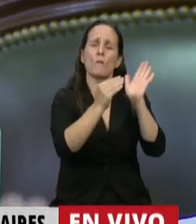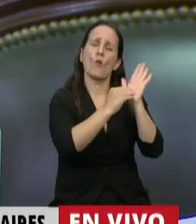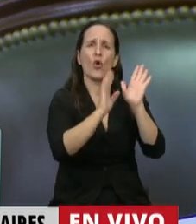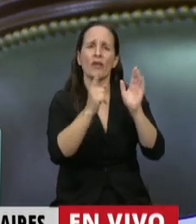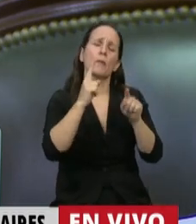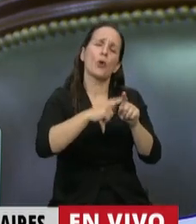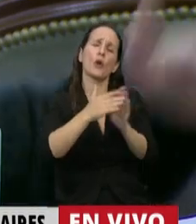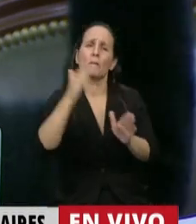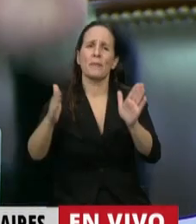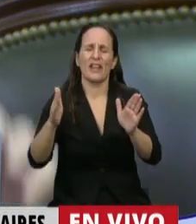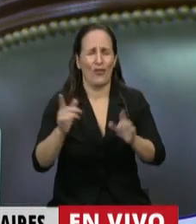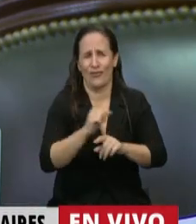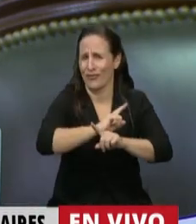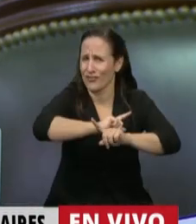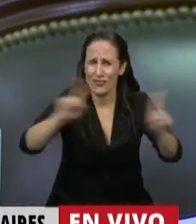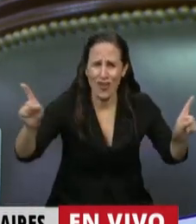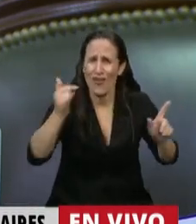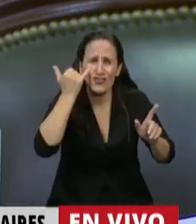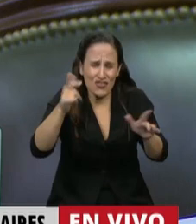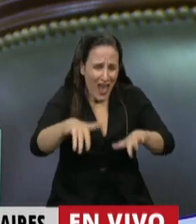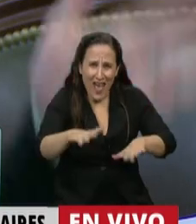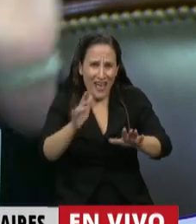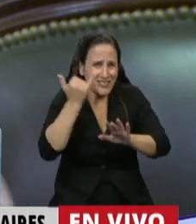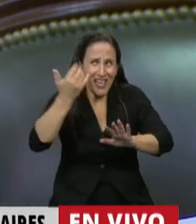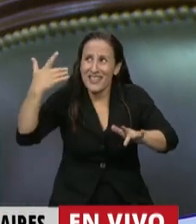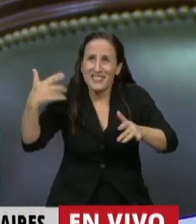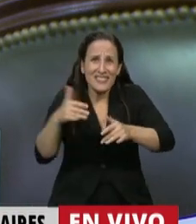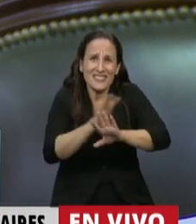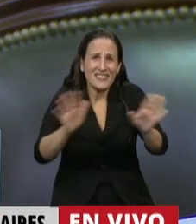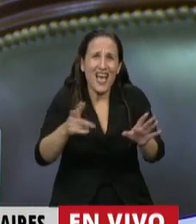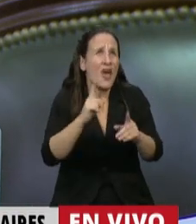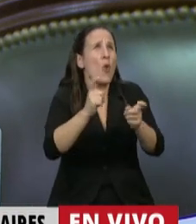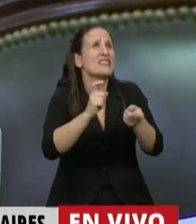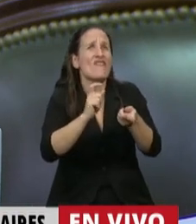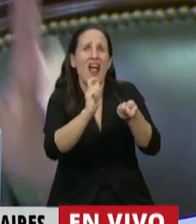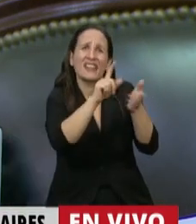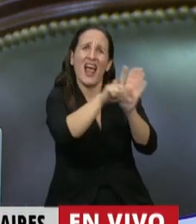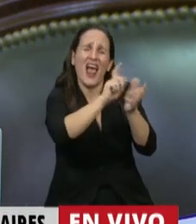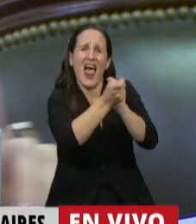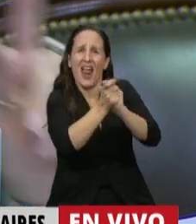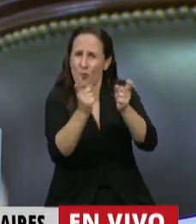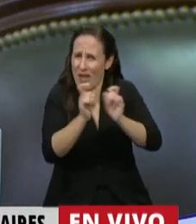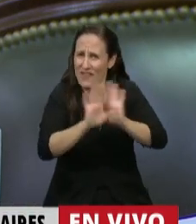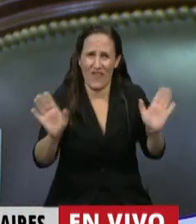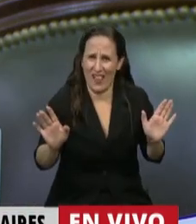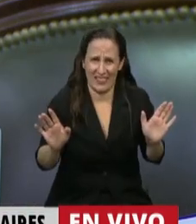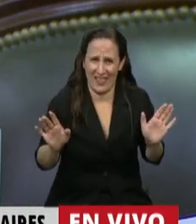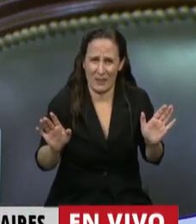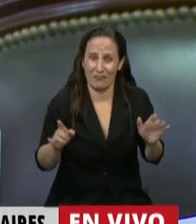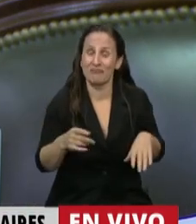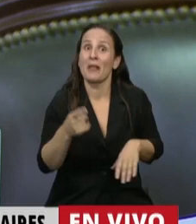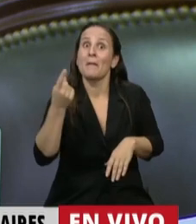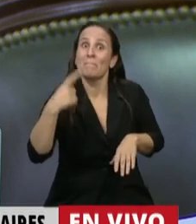este periodo. No, la realidad ya reconoció las medidas que hay tomar en este periodo, no hace falta modificar ninguna ley. Pero lo que se está haciendo con la